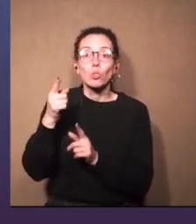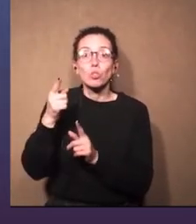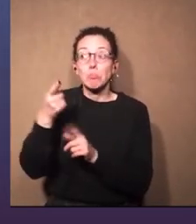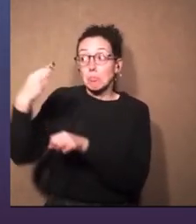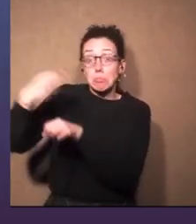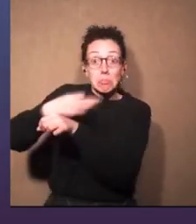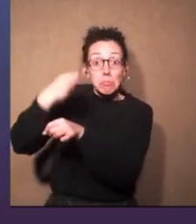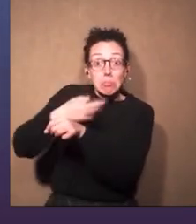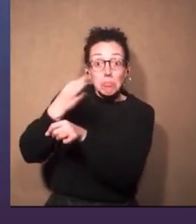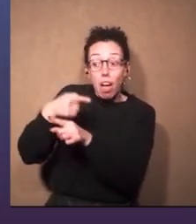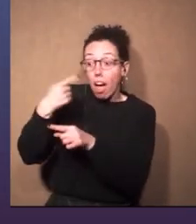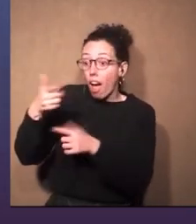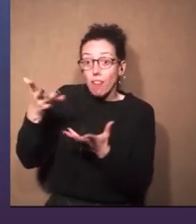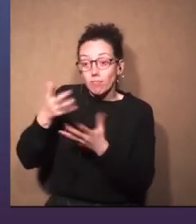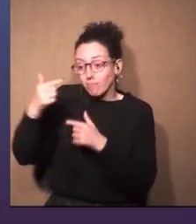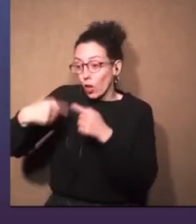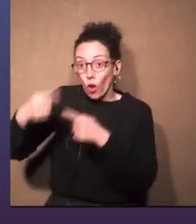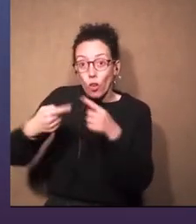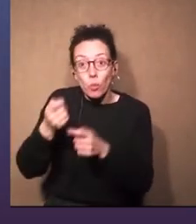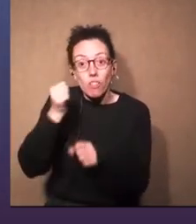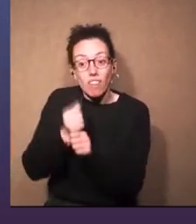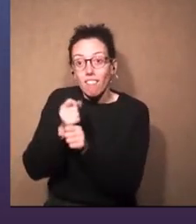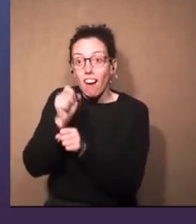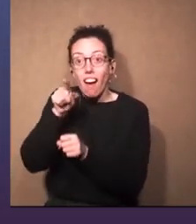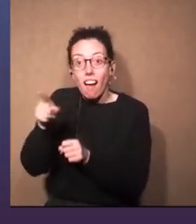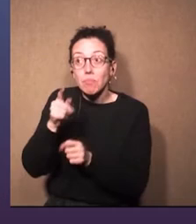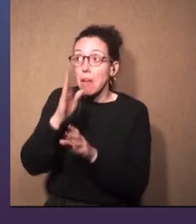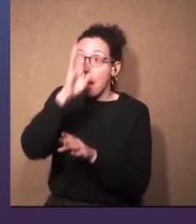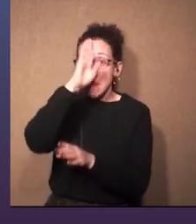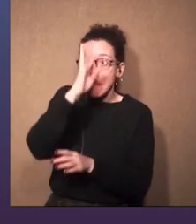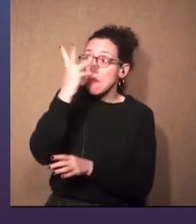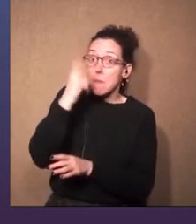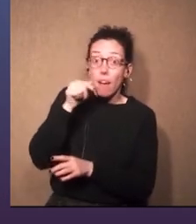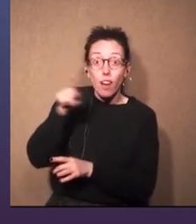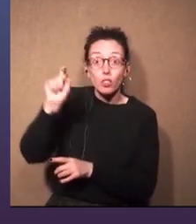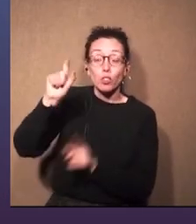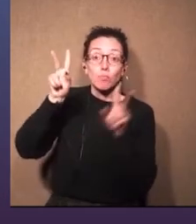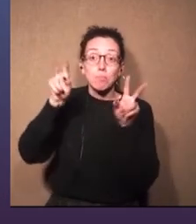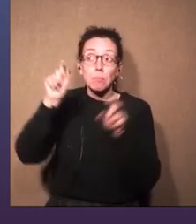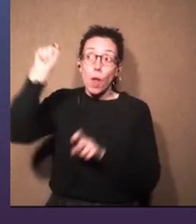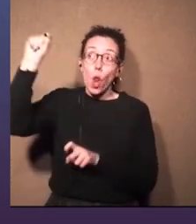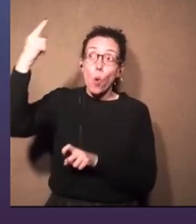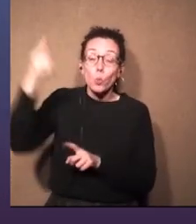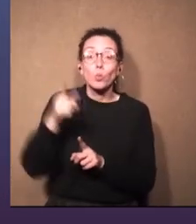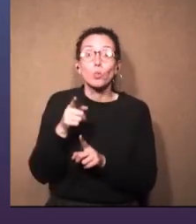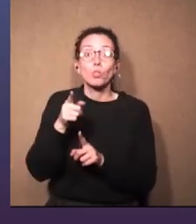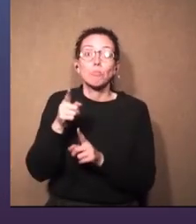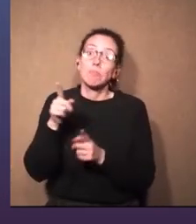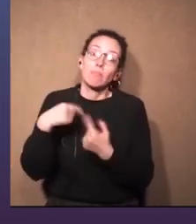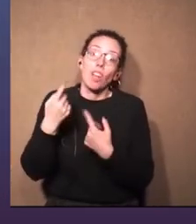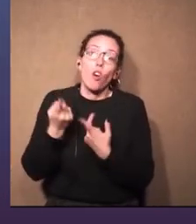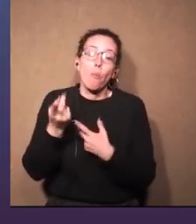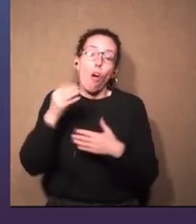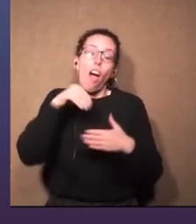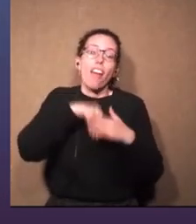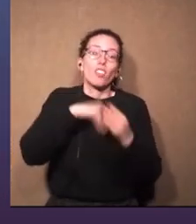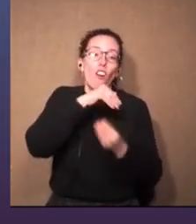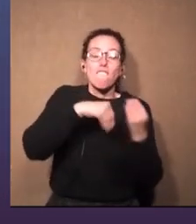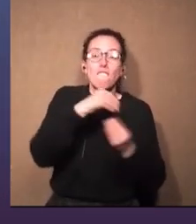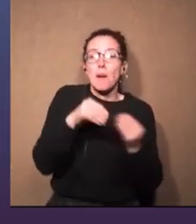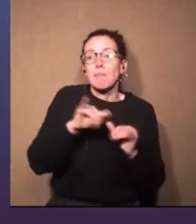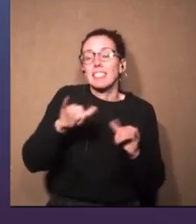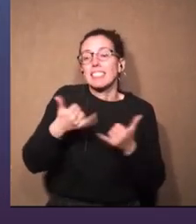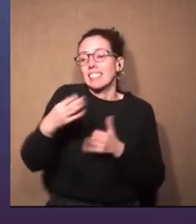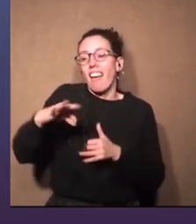trabajando en la iluminación desde ahí, y como, no sé, me viene de familia, podríamos decirlo así. Está en tu